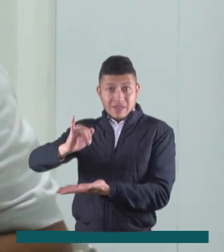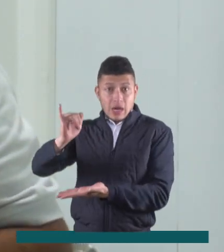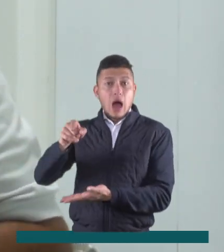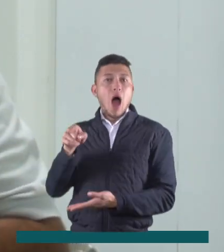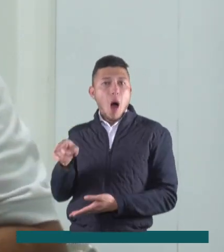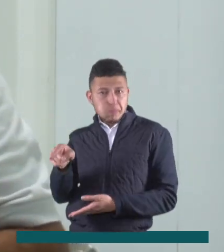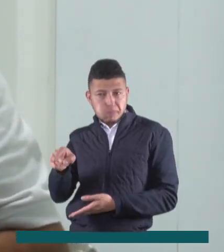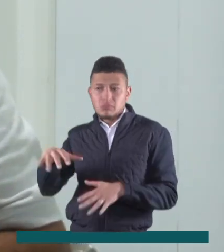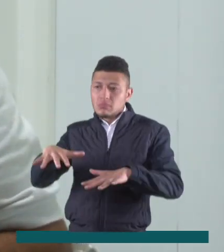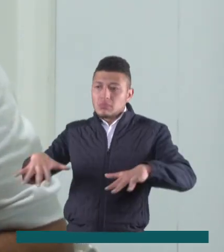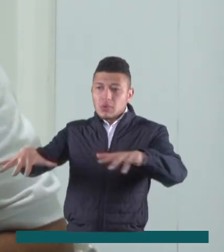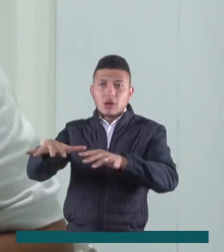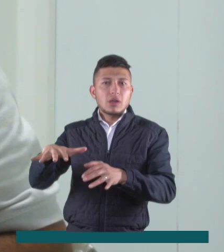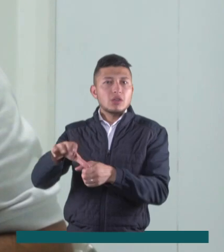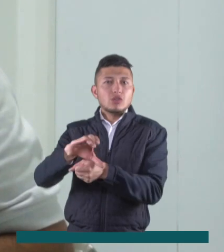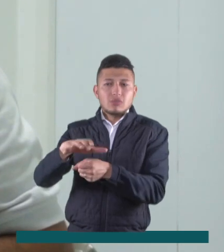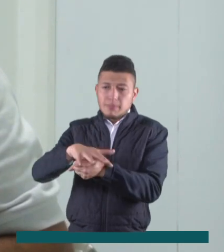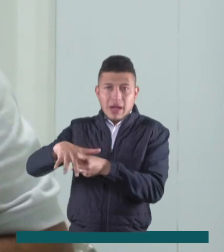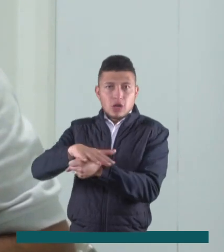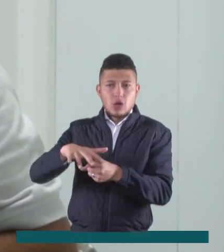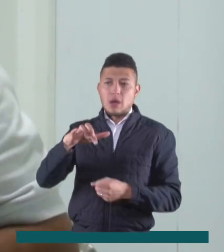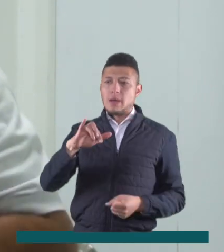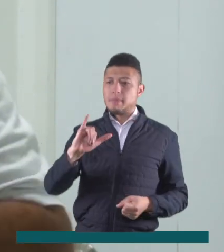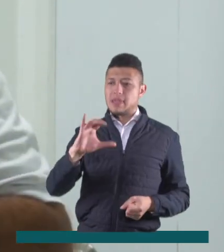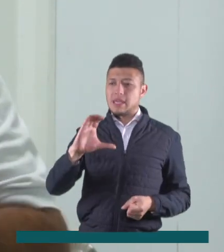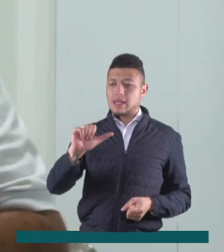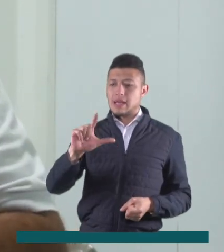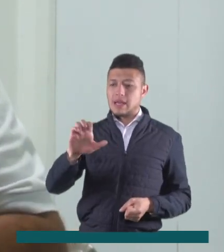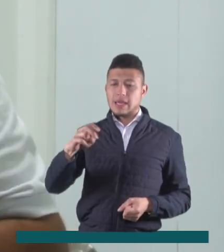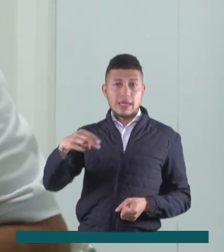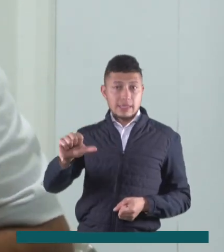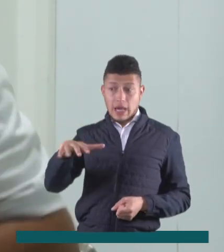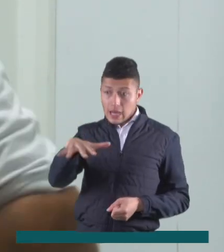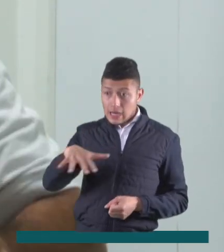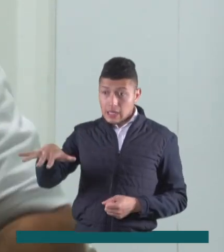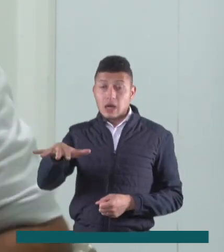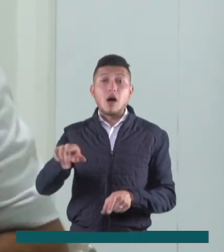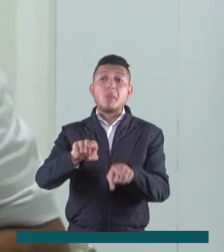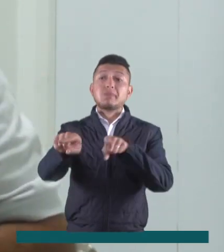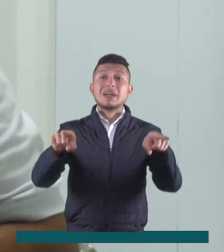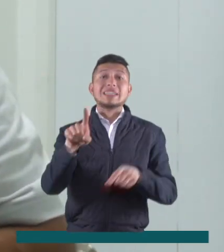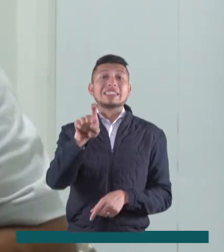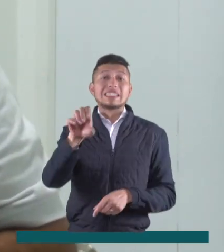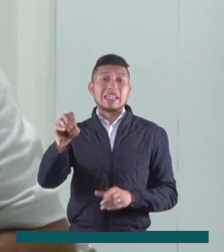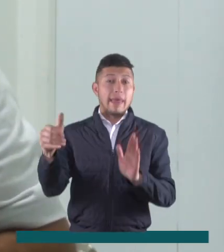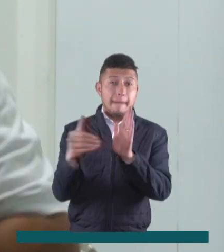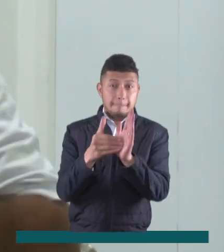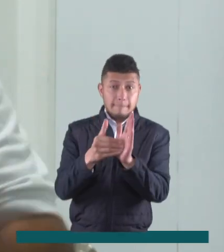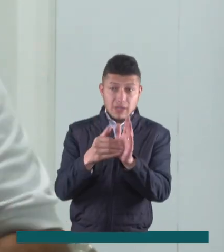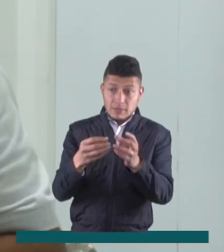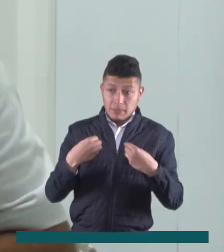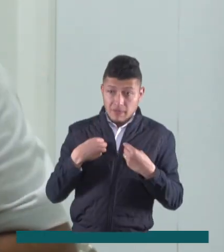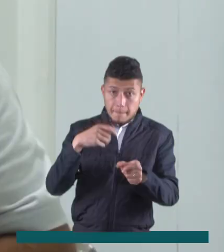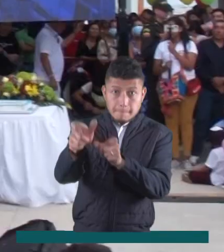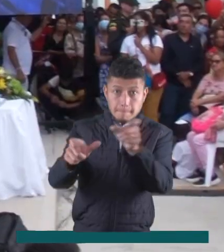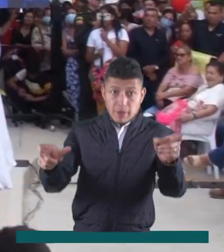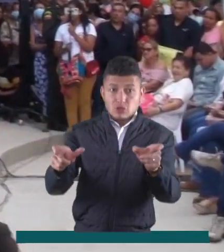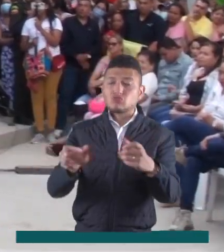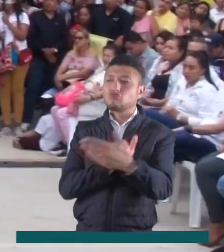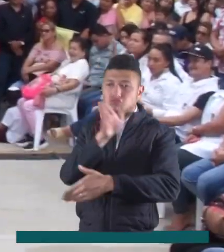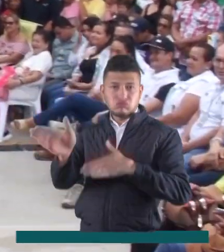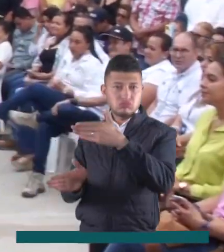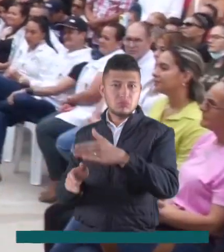salud de Ibagué está ubicada en el sector de Picaleña y beneficiará a más de 60 mil habitantes de esta zona.